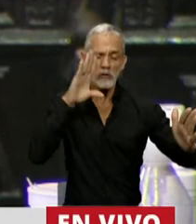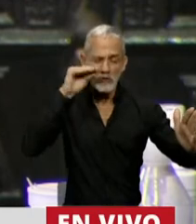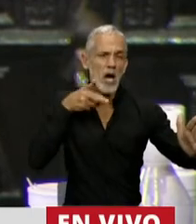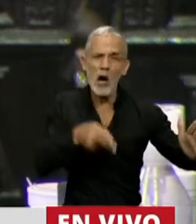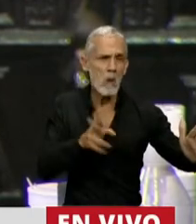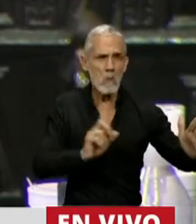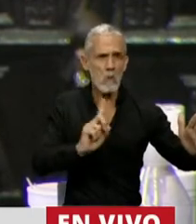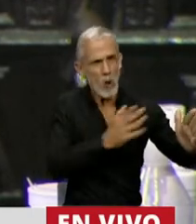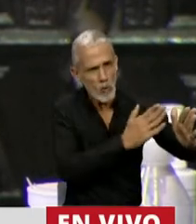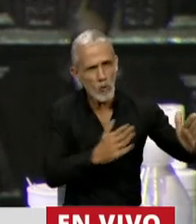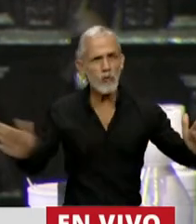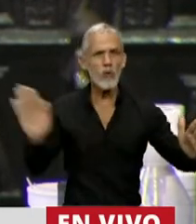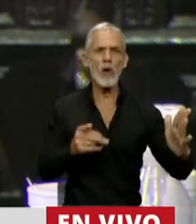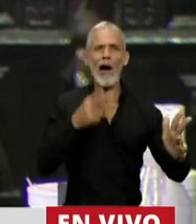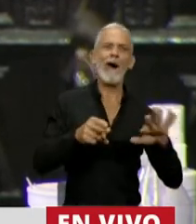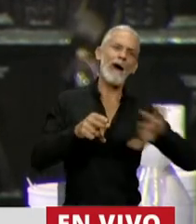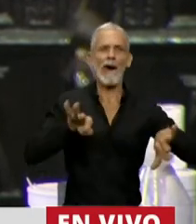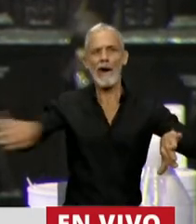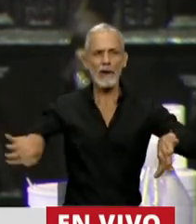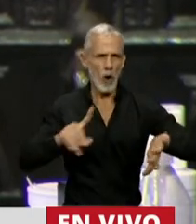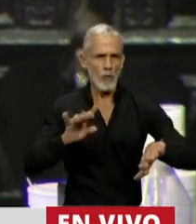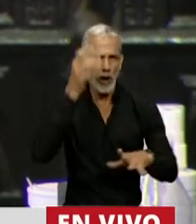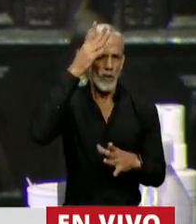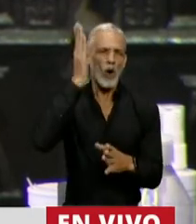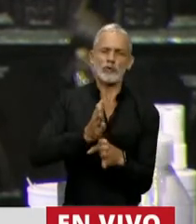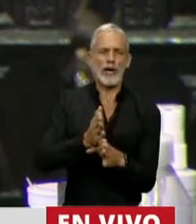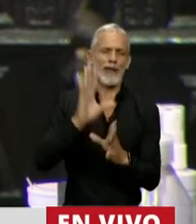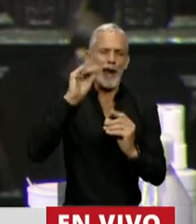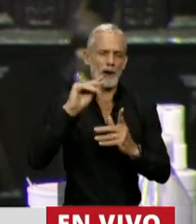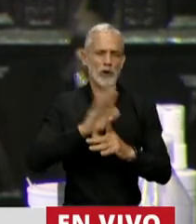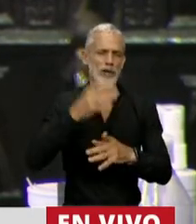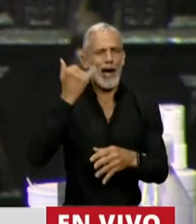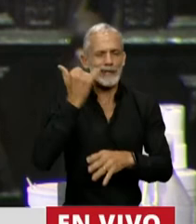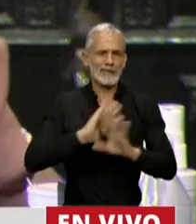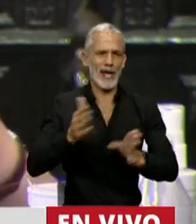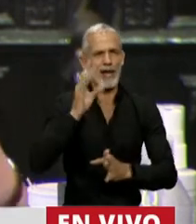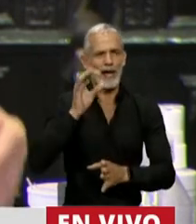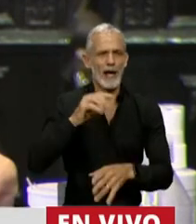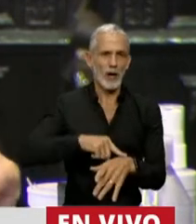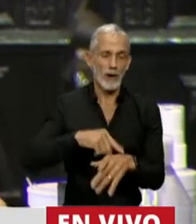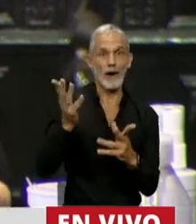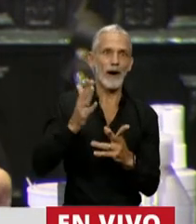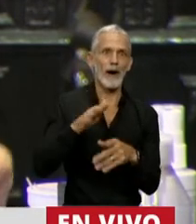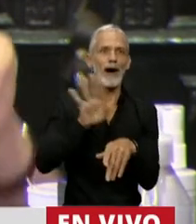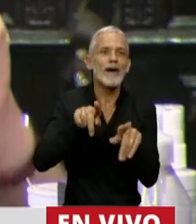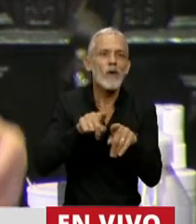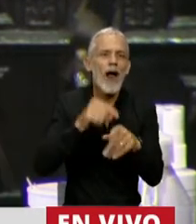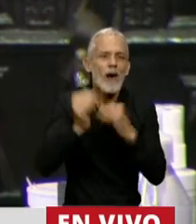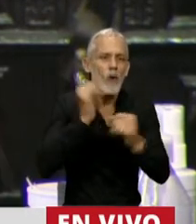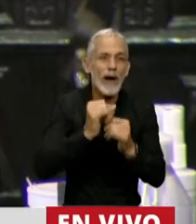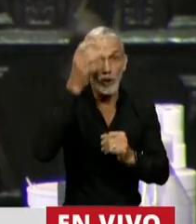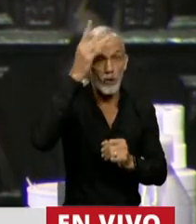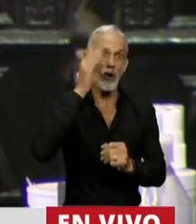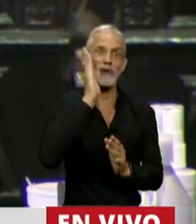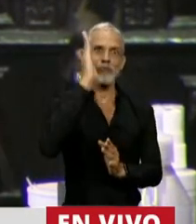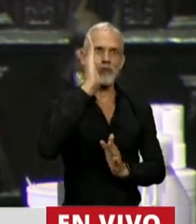sola, no se la puede dividir en dos porque se cumplió el horario de la calabaza, digamos, porque se hicieron